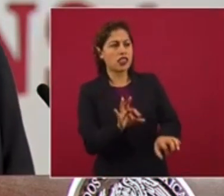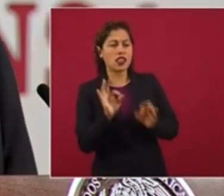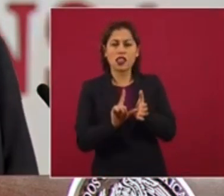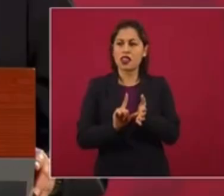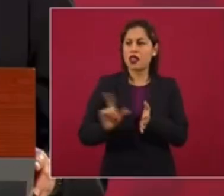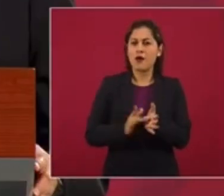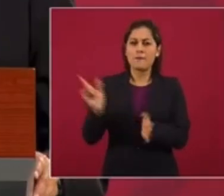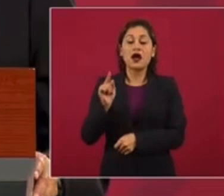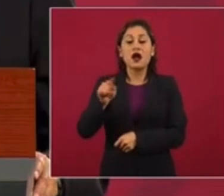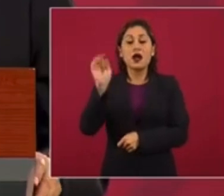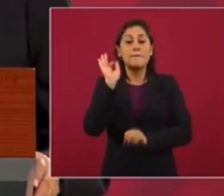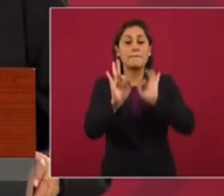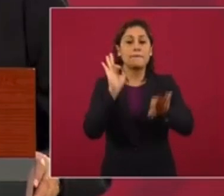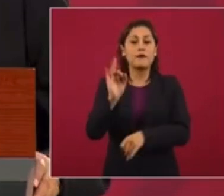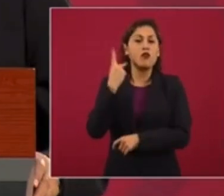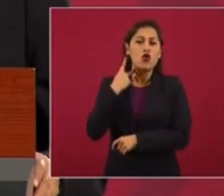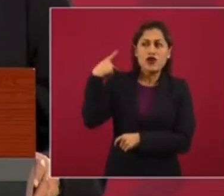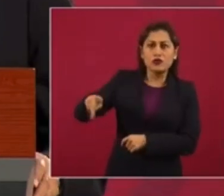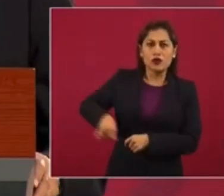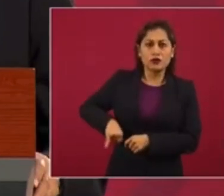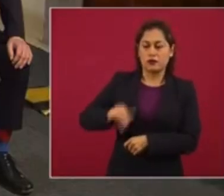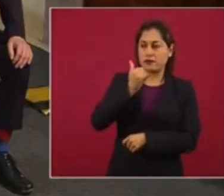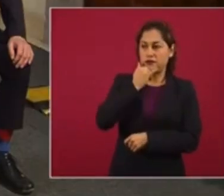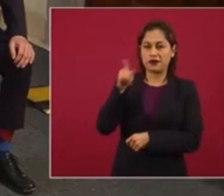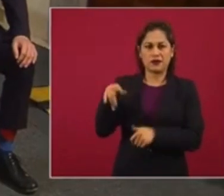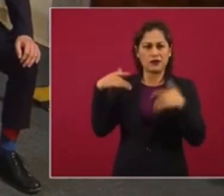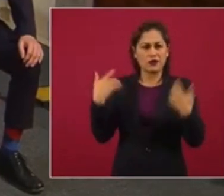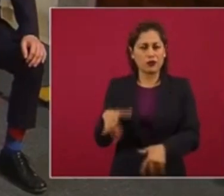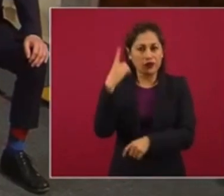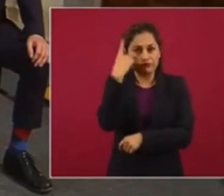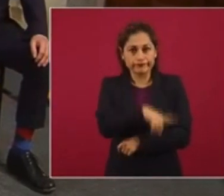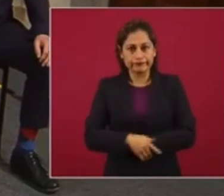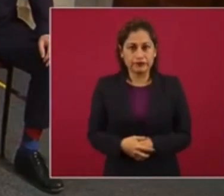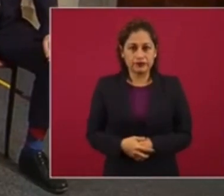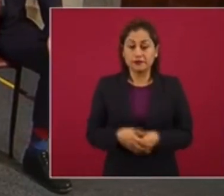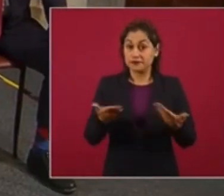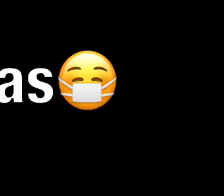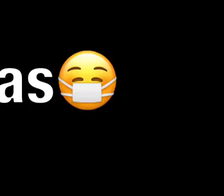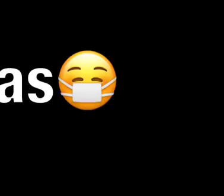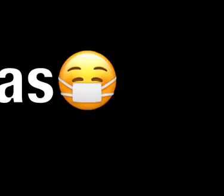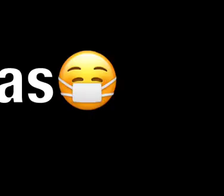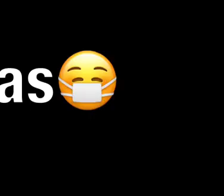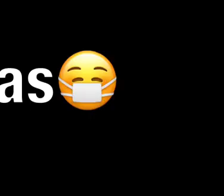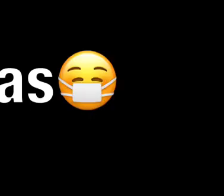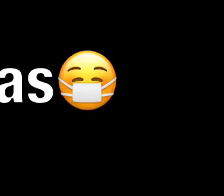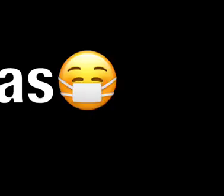la defensa de sus intereses. Es muy mezquino lo que hacen. Entonces, por eso, informar.